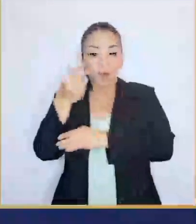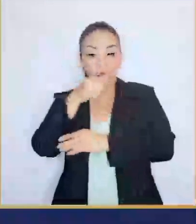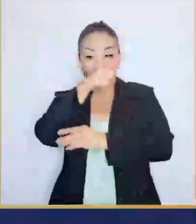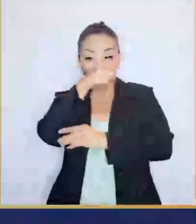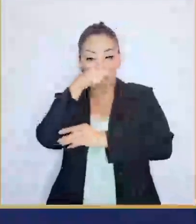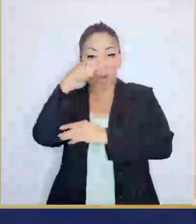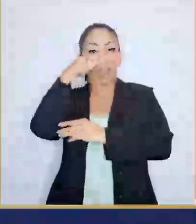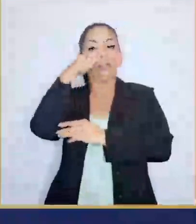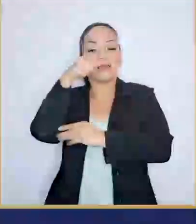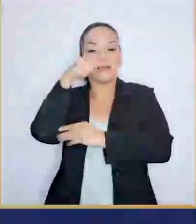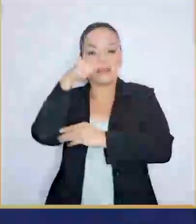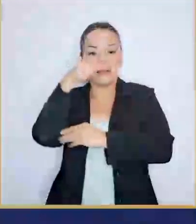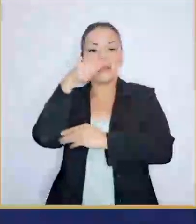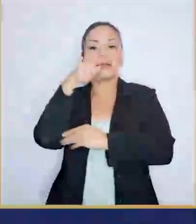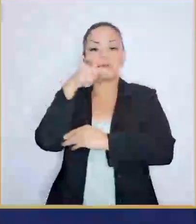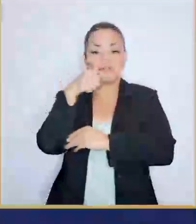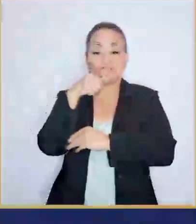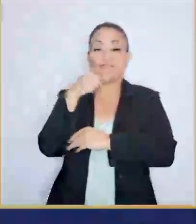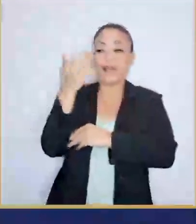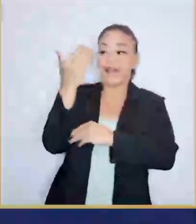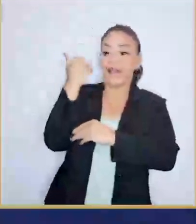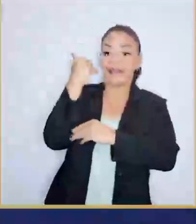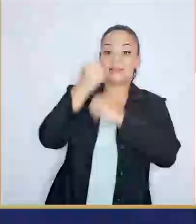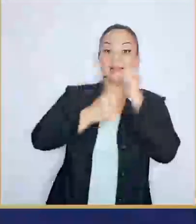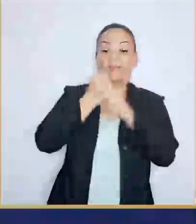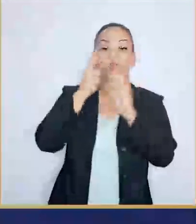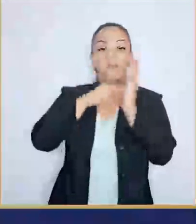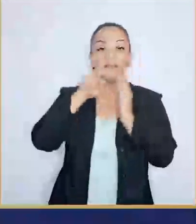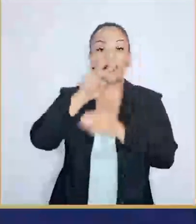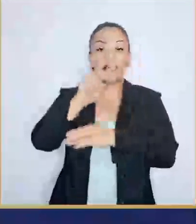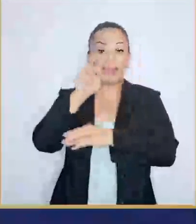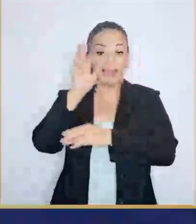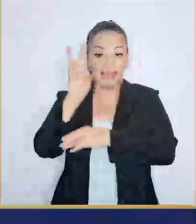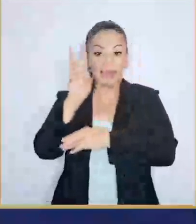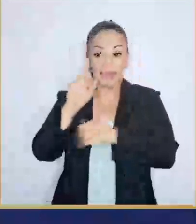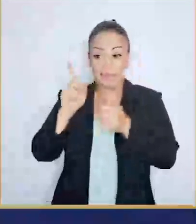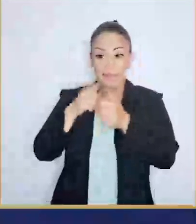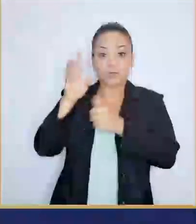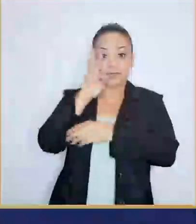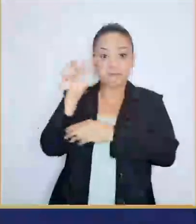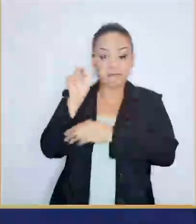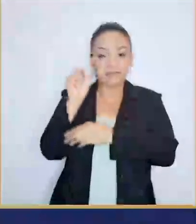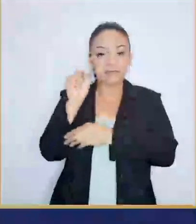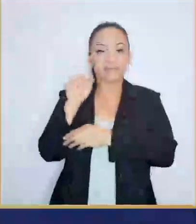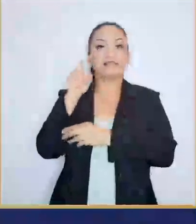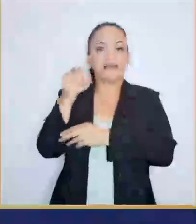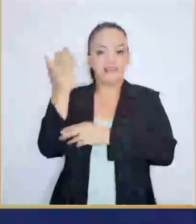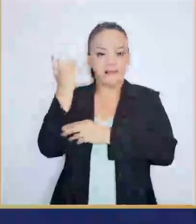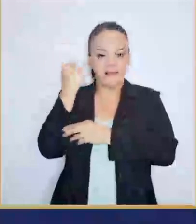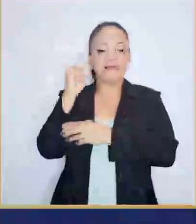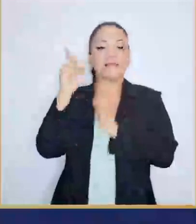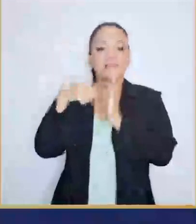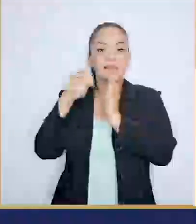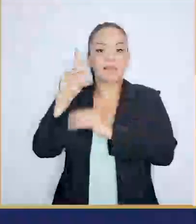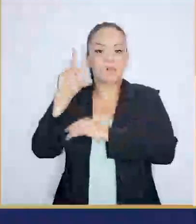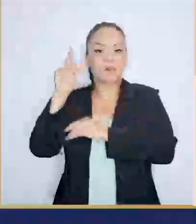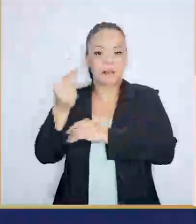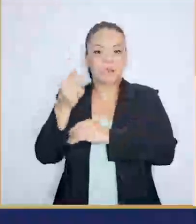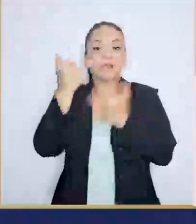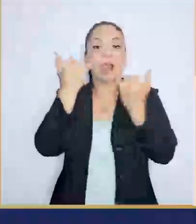de cocaína en los primeros seis meses del año 2023 a cuatro toneladas